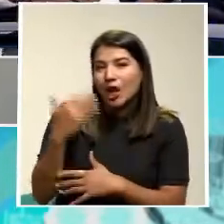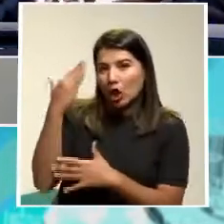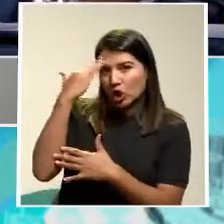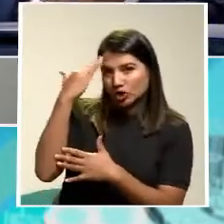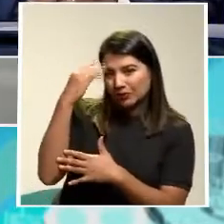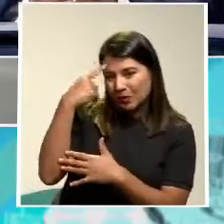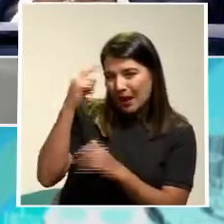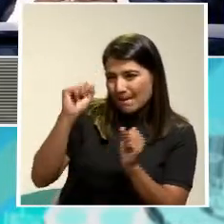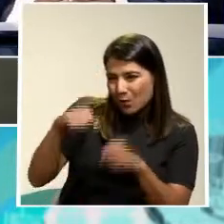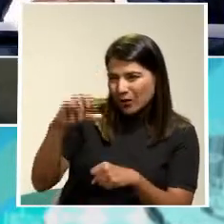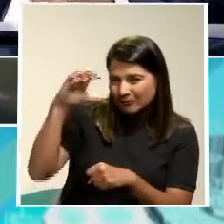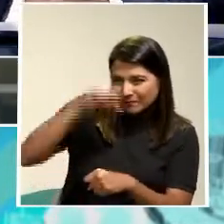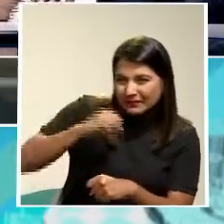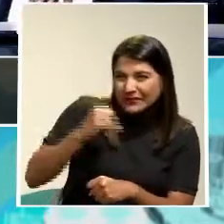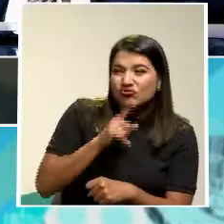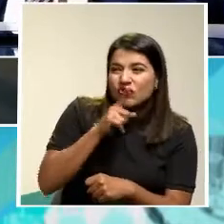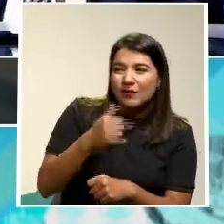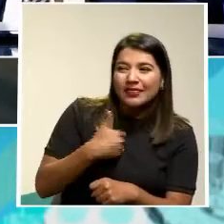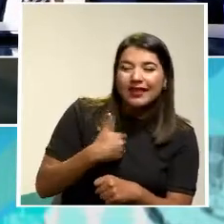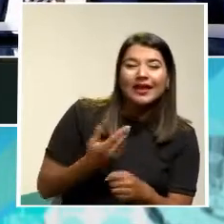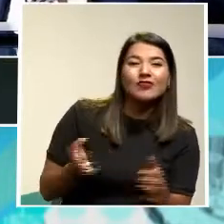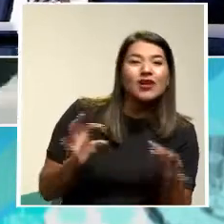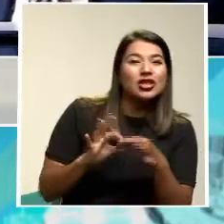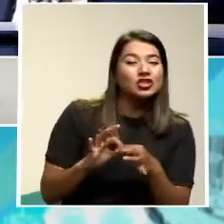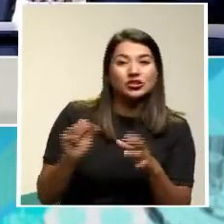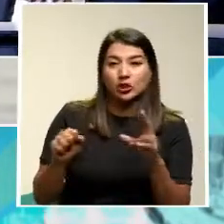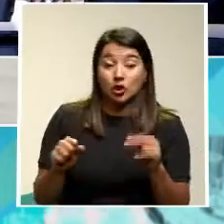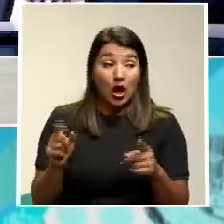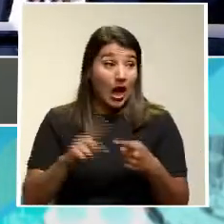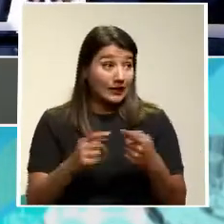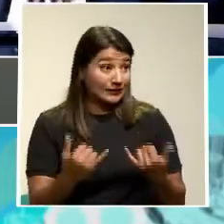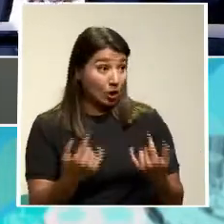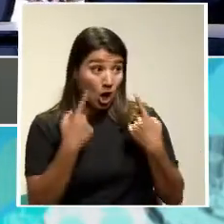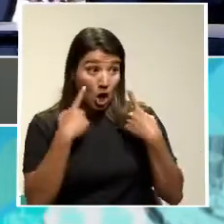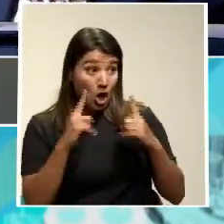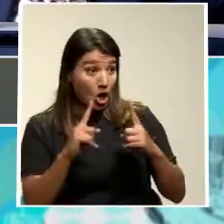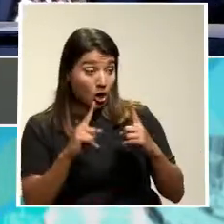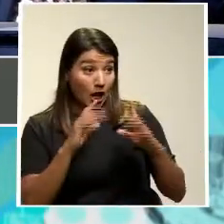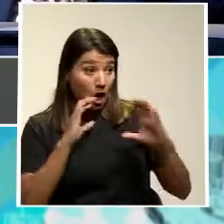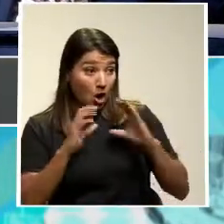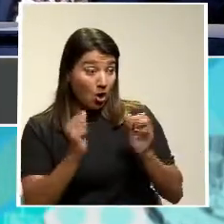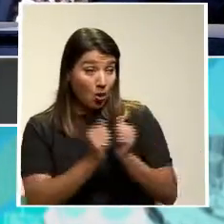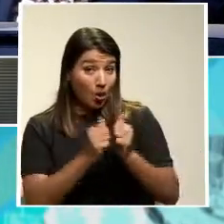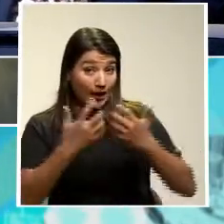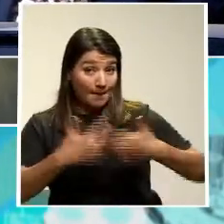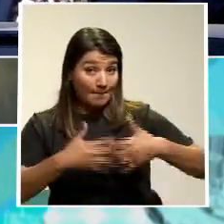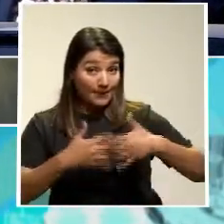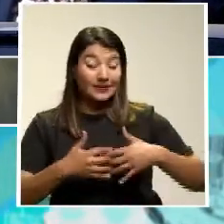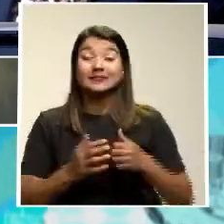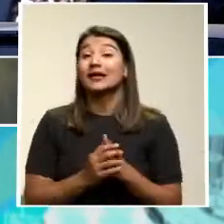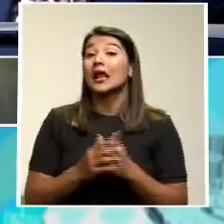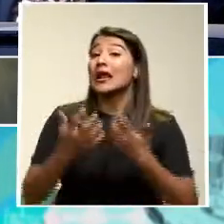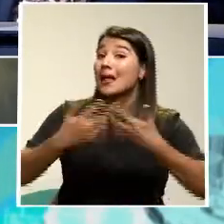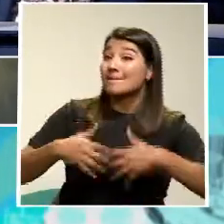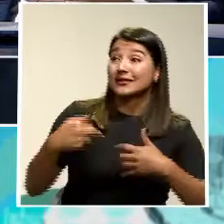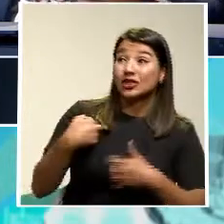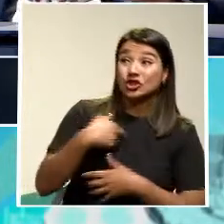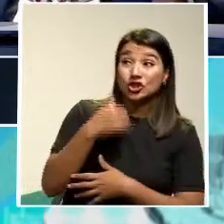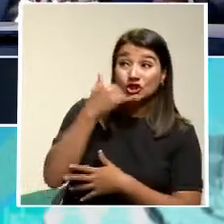contrato La realidad del trabajo Ahora Hasta ahora No han podido Sentar a las empresas Las empresas Las que hemos llamado No se ha podido Digamos